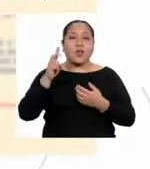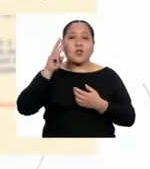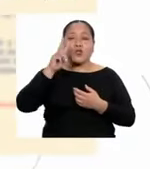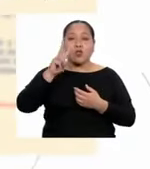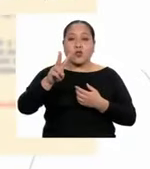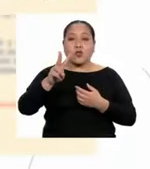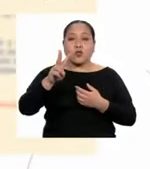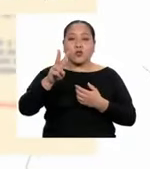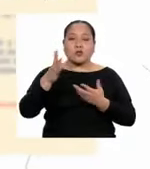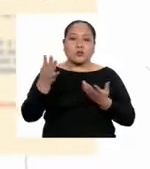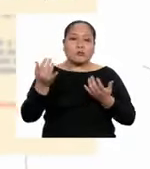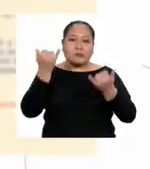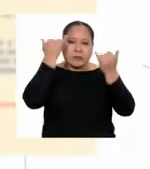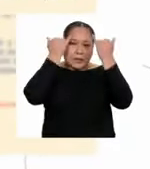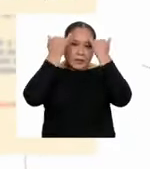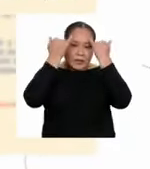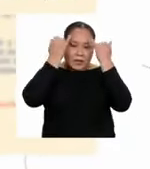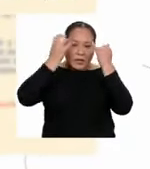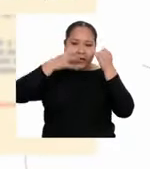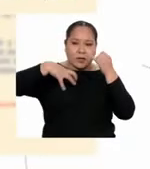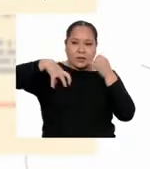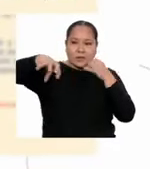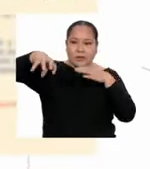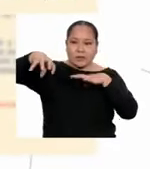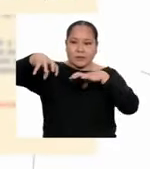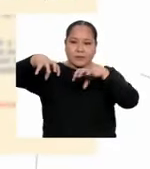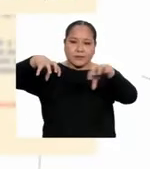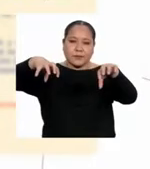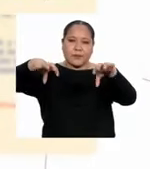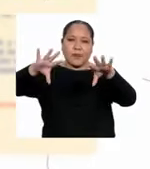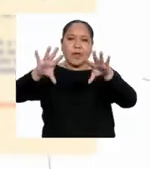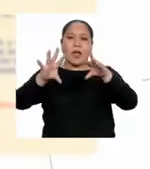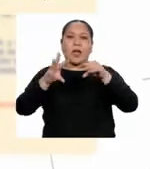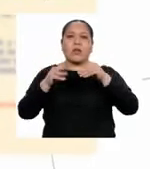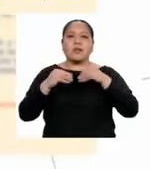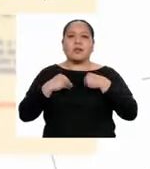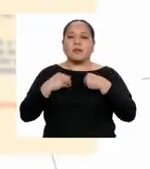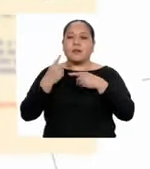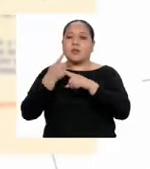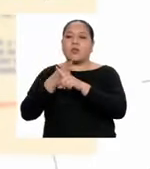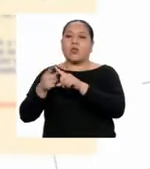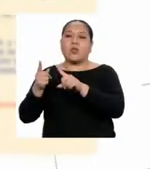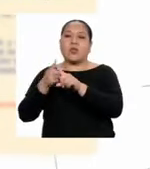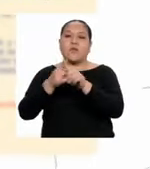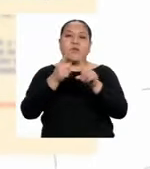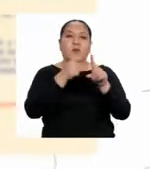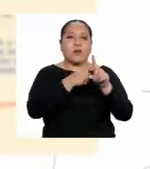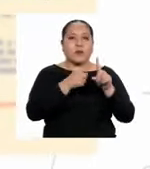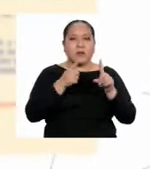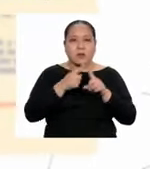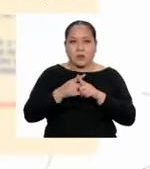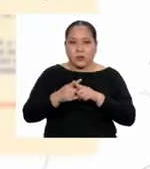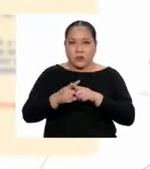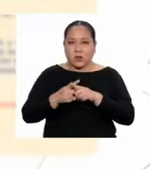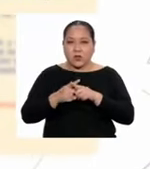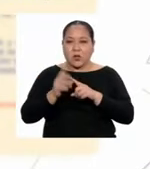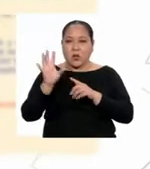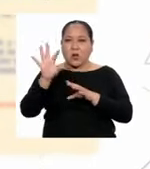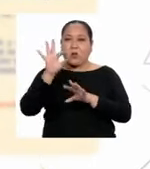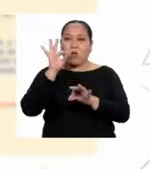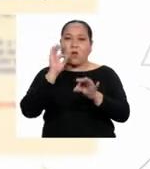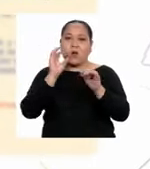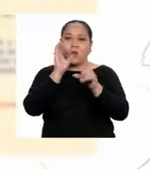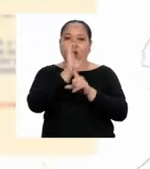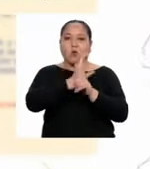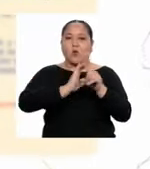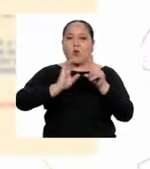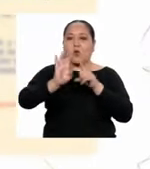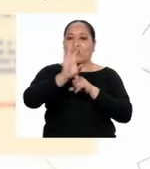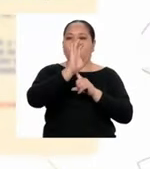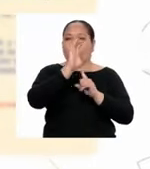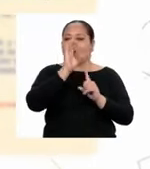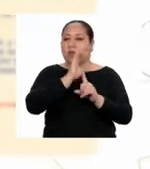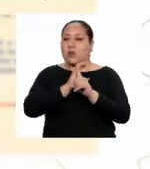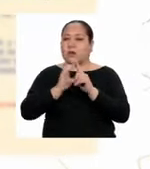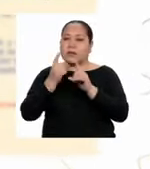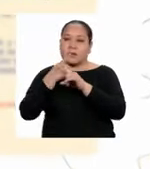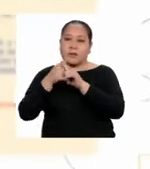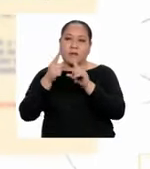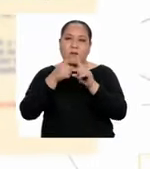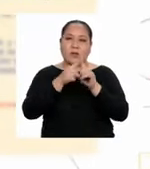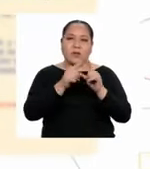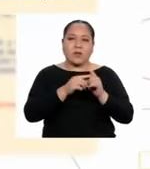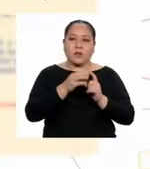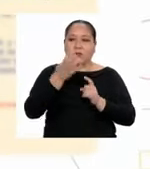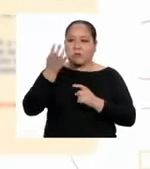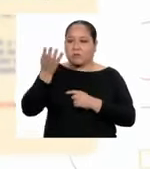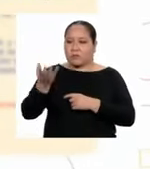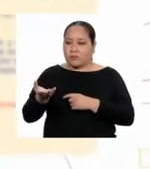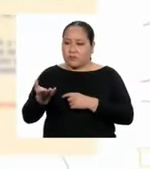posibles posturas ante el reconocimiento de la diversidad en el encuentro entre culturas diferentes. Por